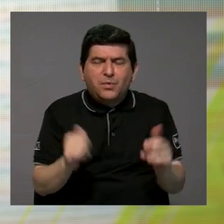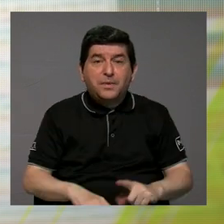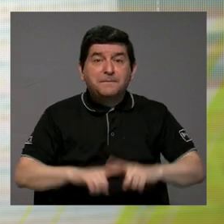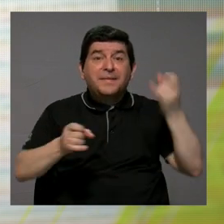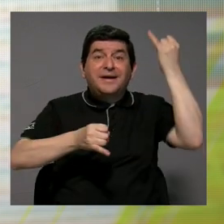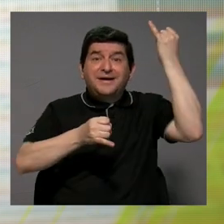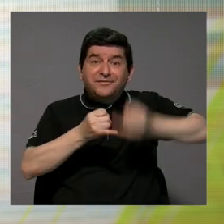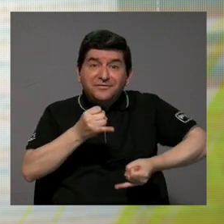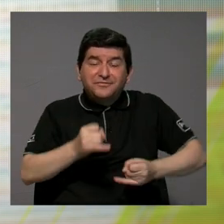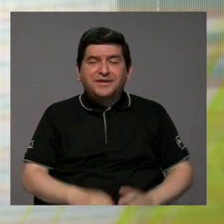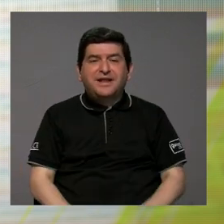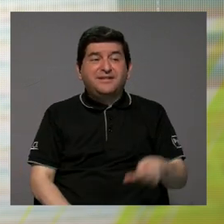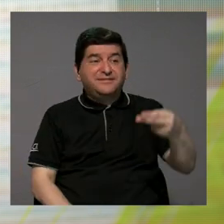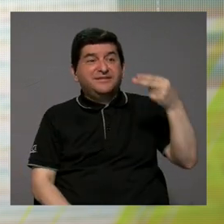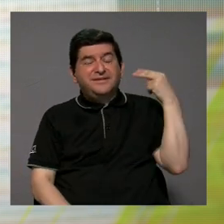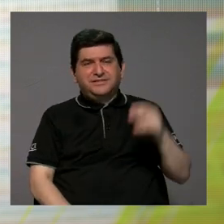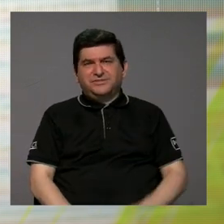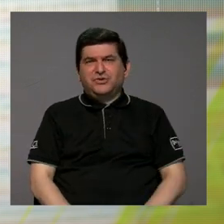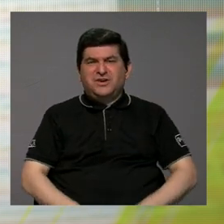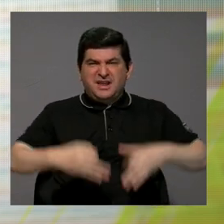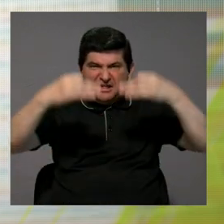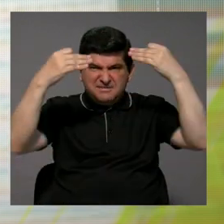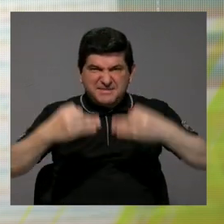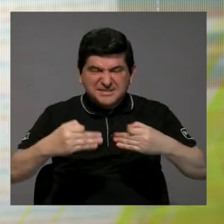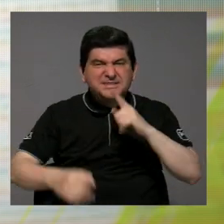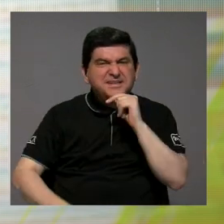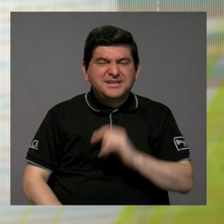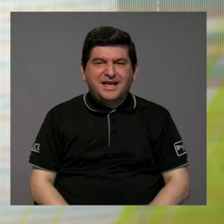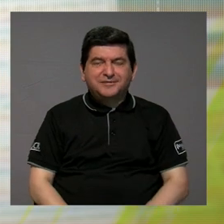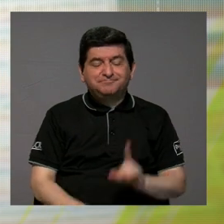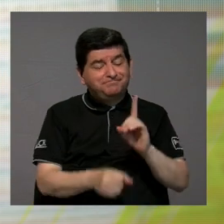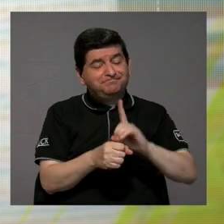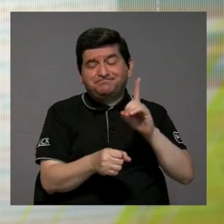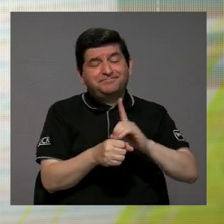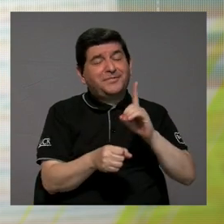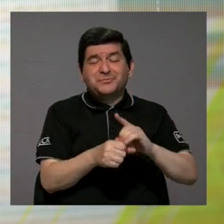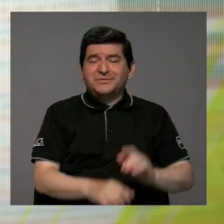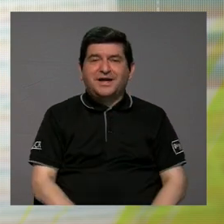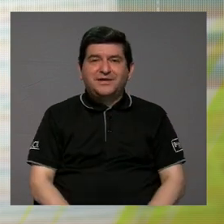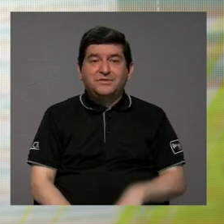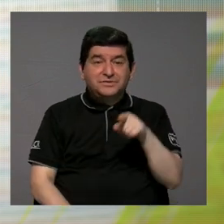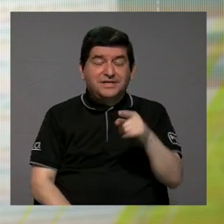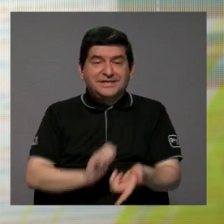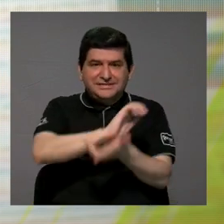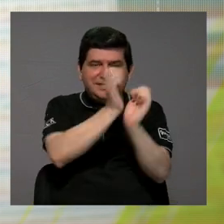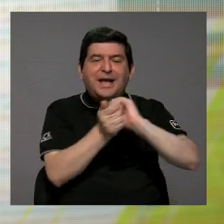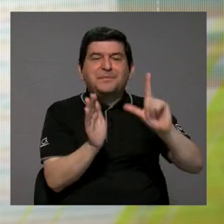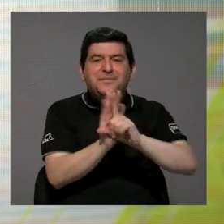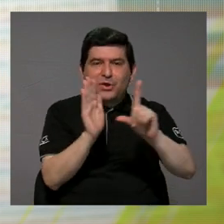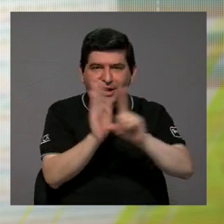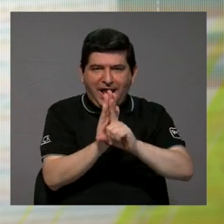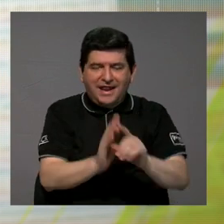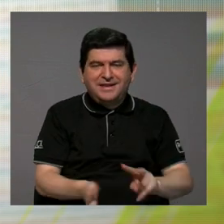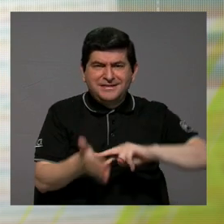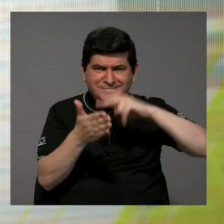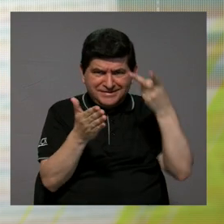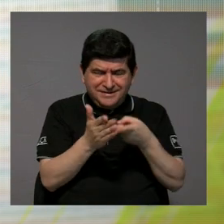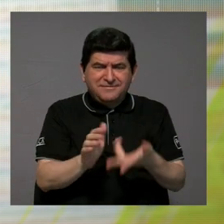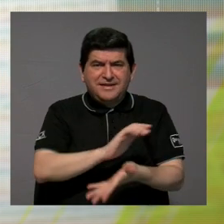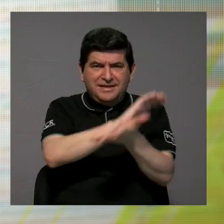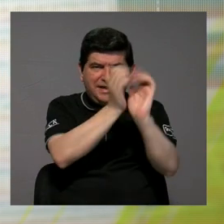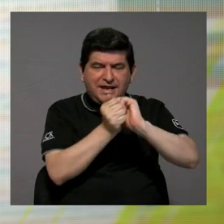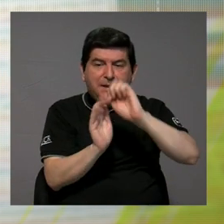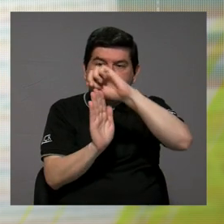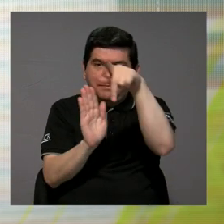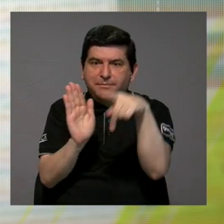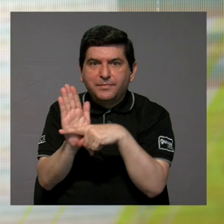Pero al final de la historia, quienes deciden eso son las y los diputados porque es una reforma legal. Eso implica una